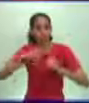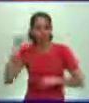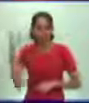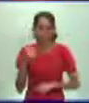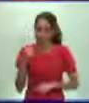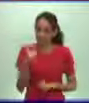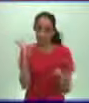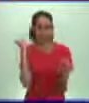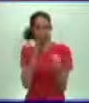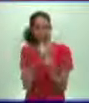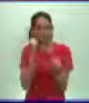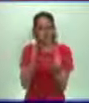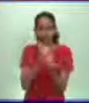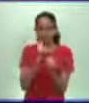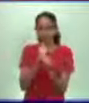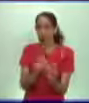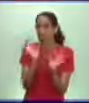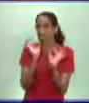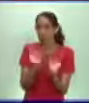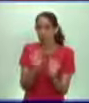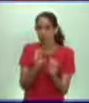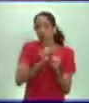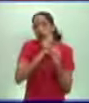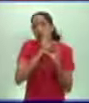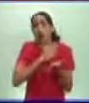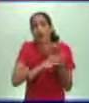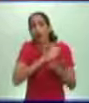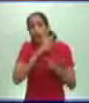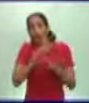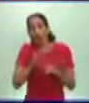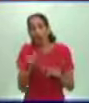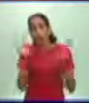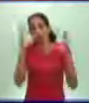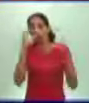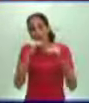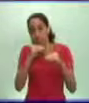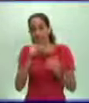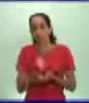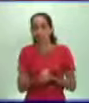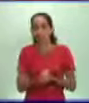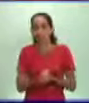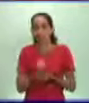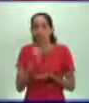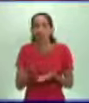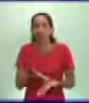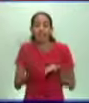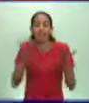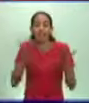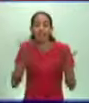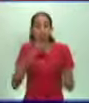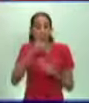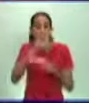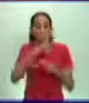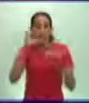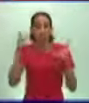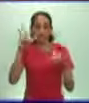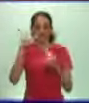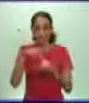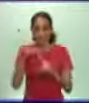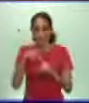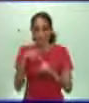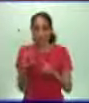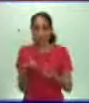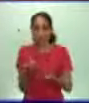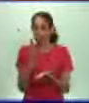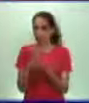renacimiento con el desarrollo de la ciencia y la técnica, que ese desarrollo de la ciencia y la técnica va a propiciar además, como veíamos en el